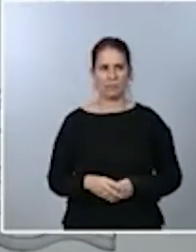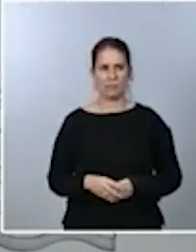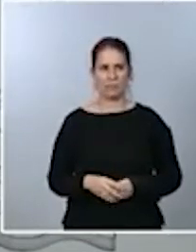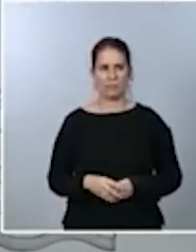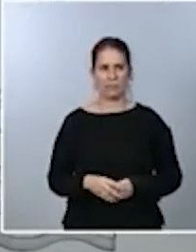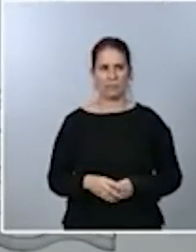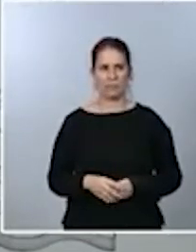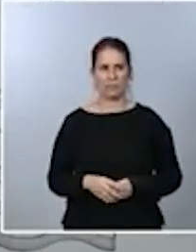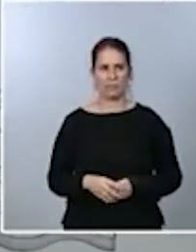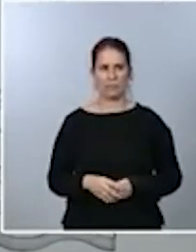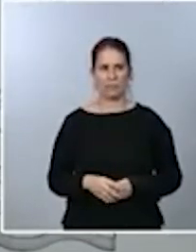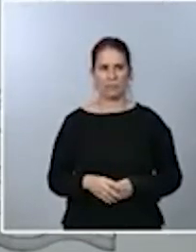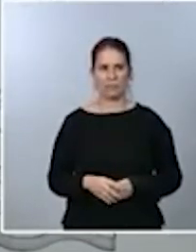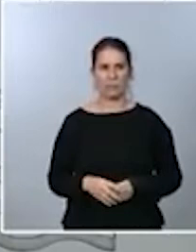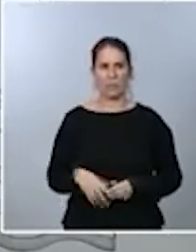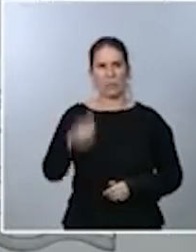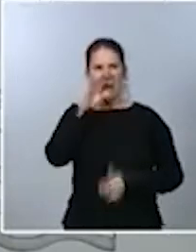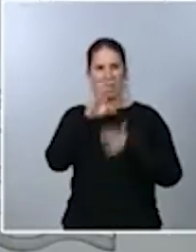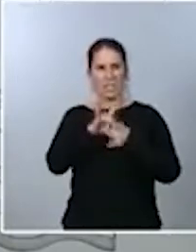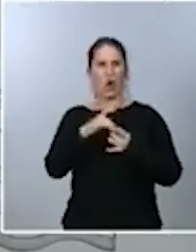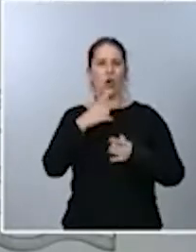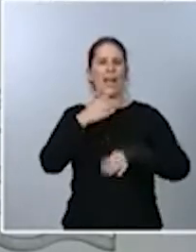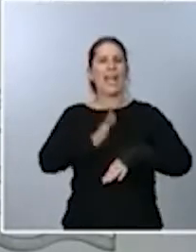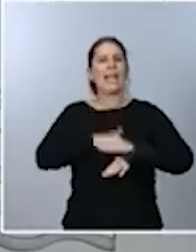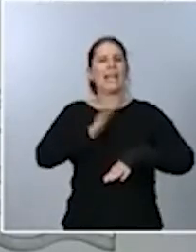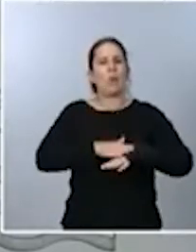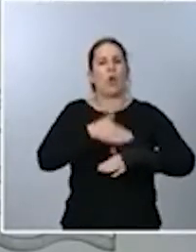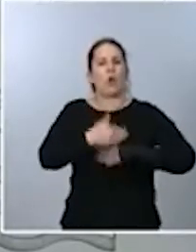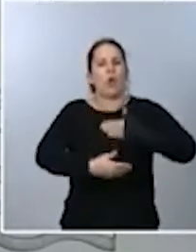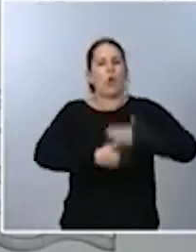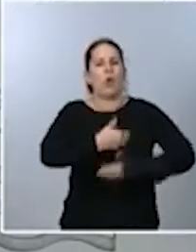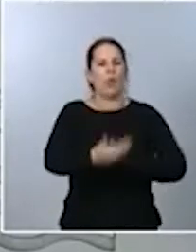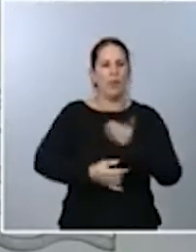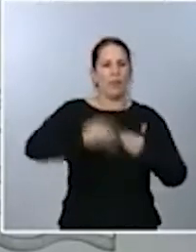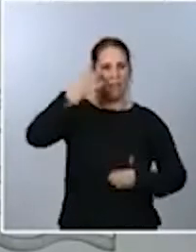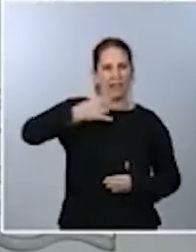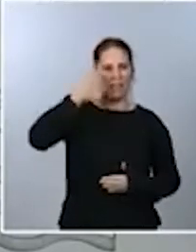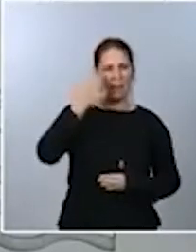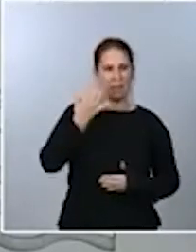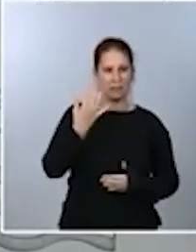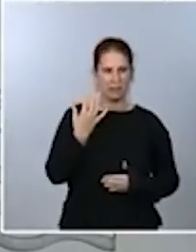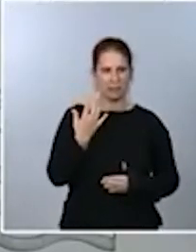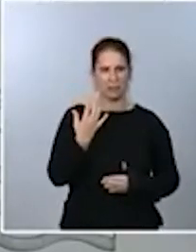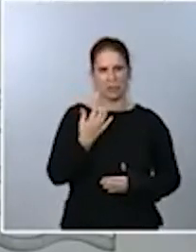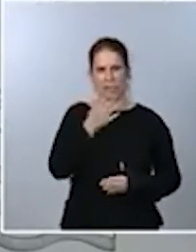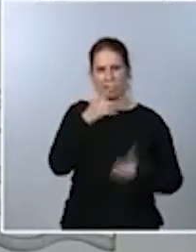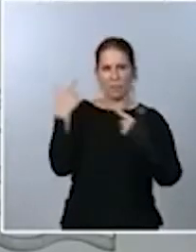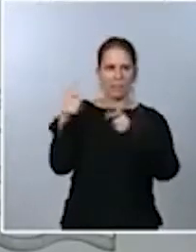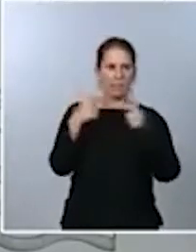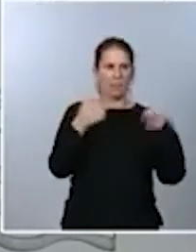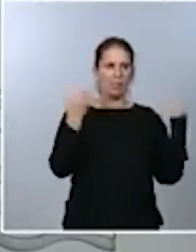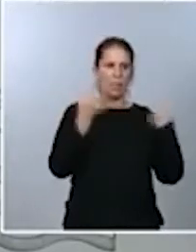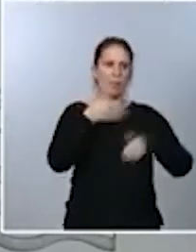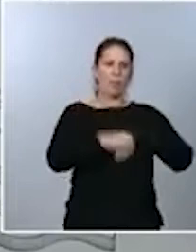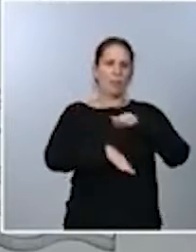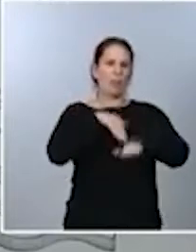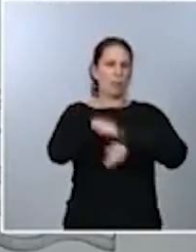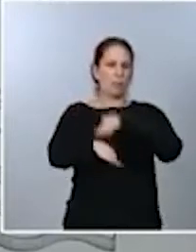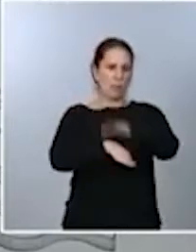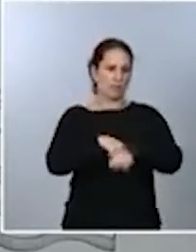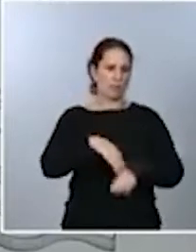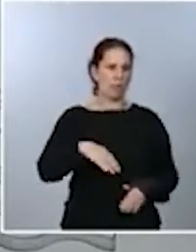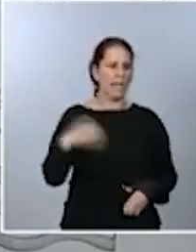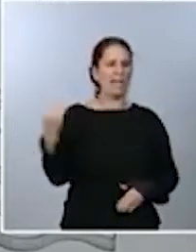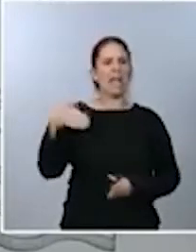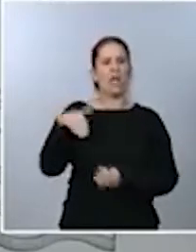Tiene más que ver con los ritmos de la puesta en marcha de iniciativas, que para los departamentos tiene que seguir una serie de pasos, que por los contenidos